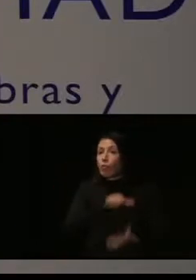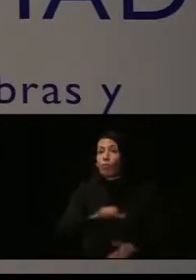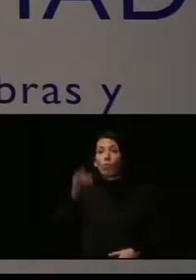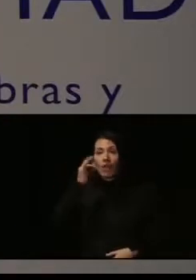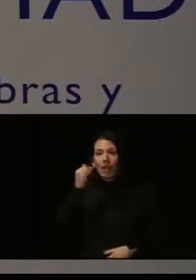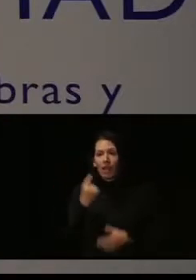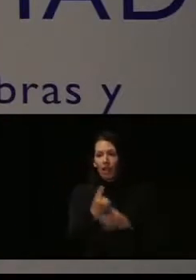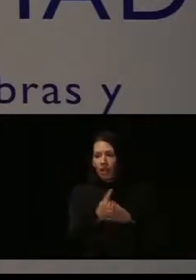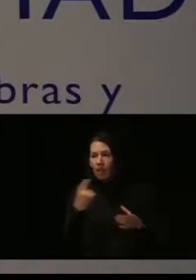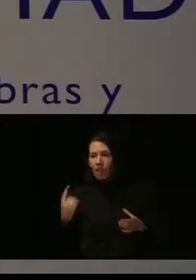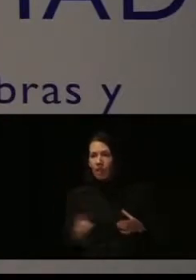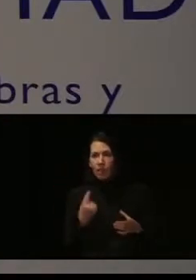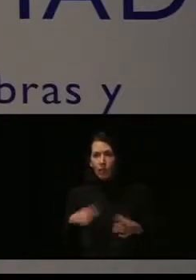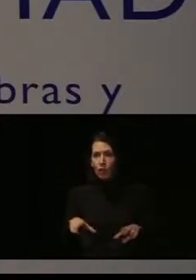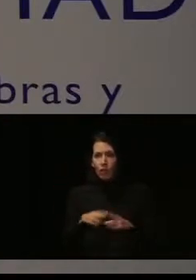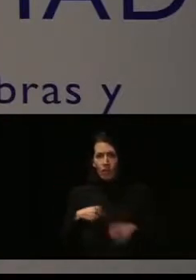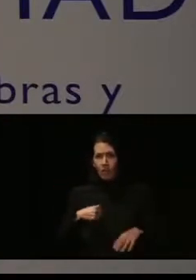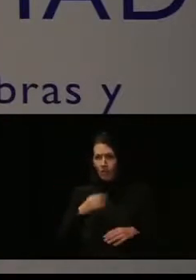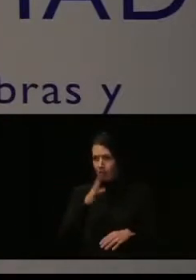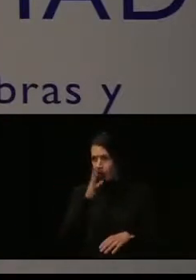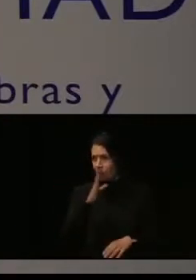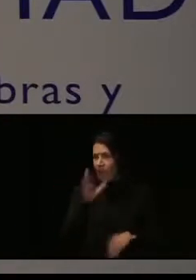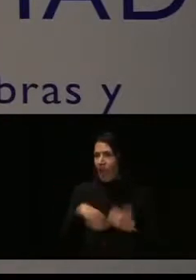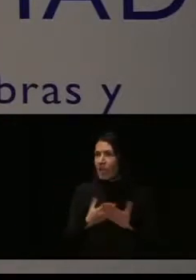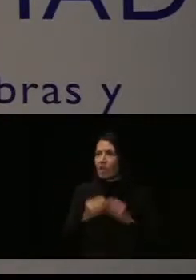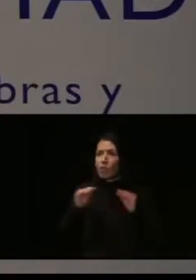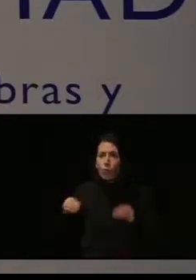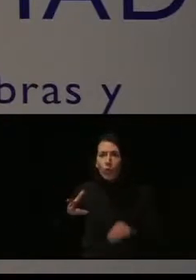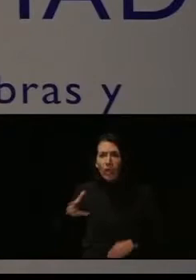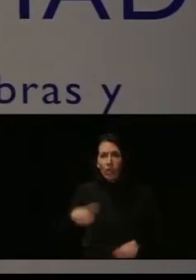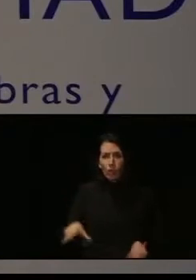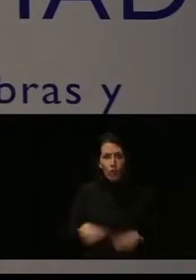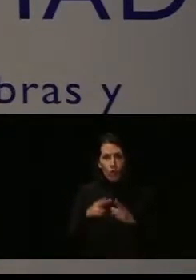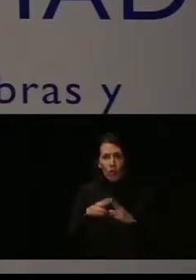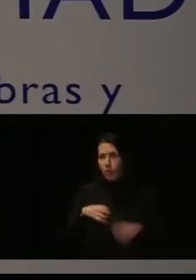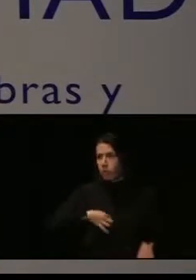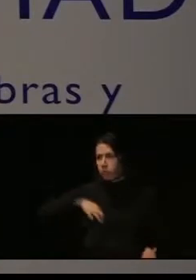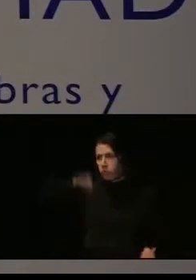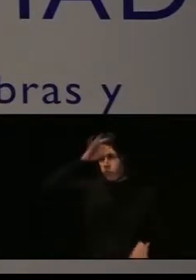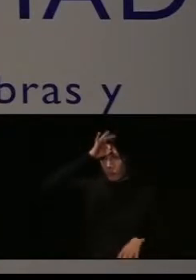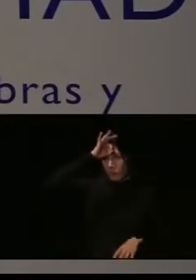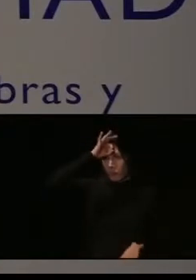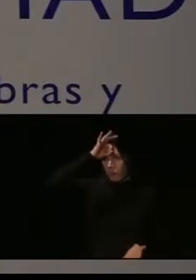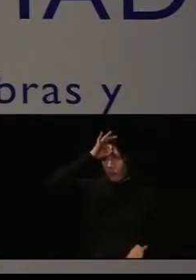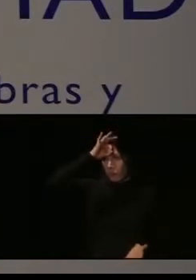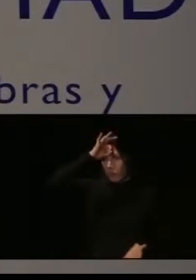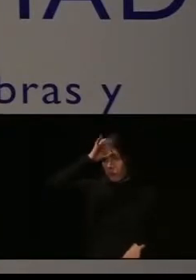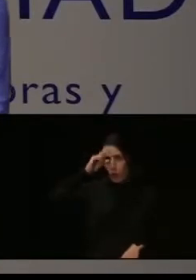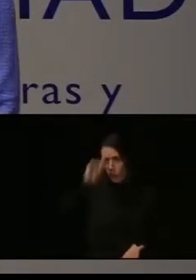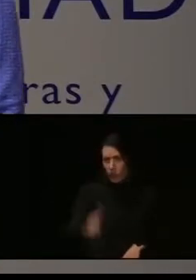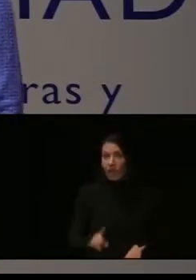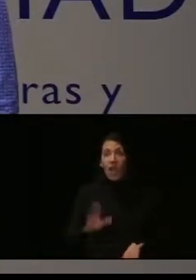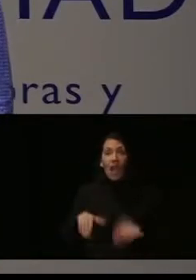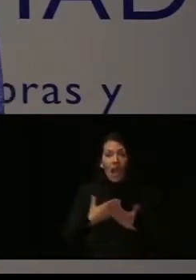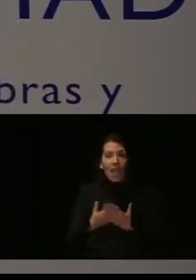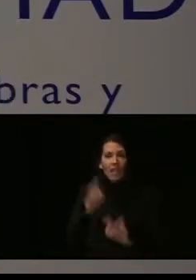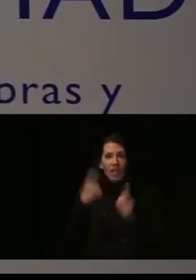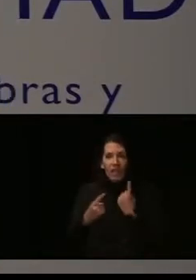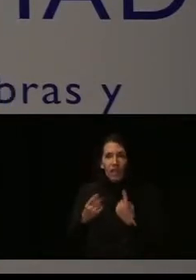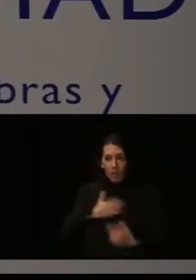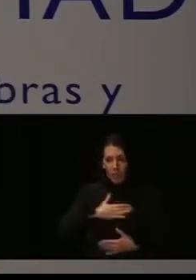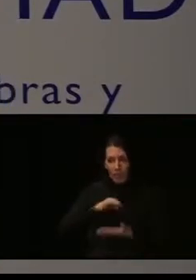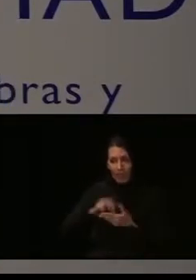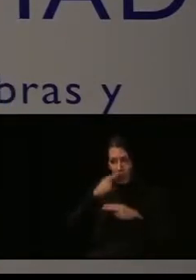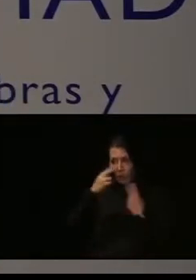increíble. Desconocen absolutamente todos los derechos sociales y comunitarios que están en sus manos. Y, además, a veces nos miran a los